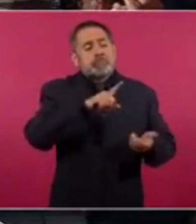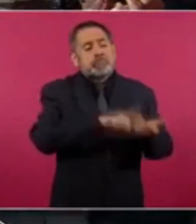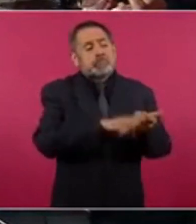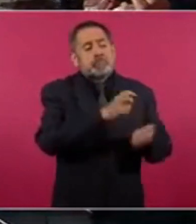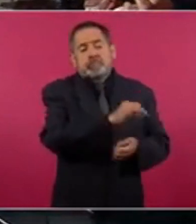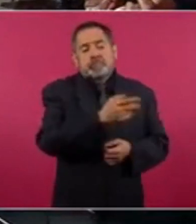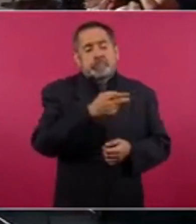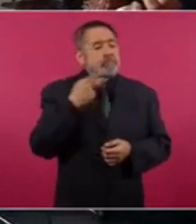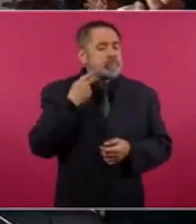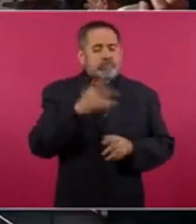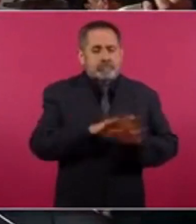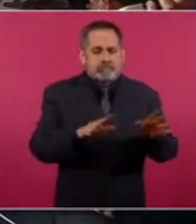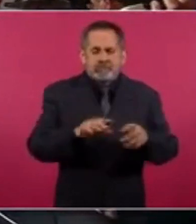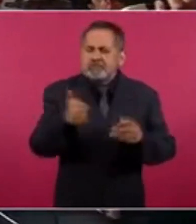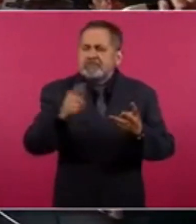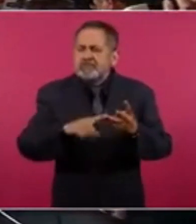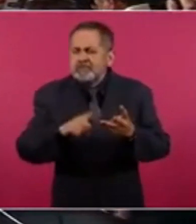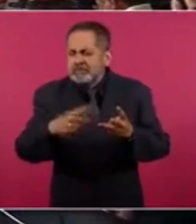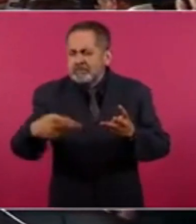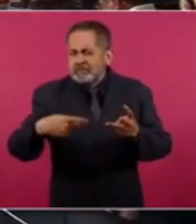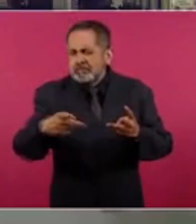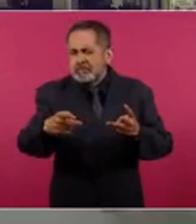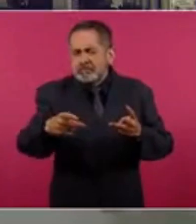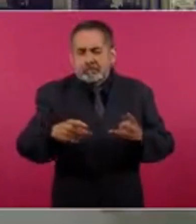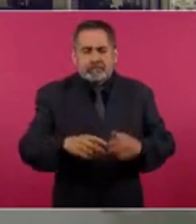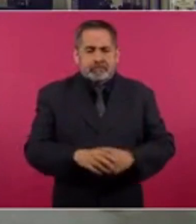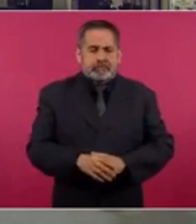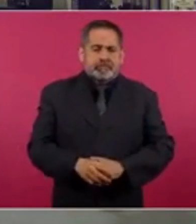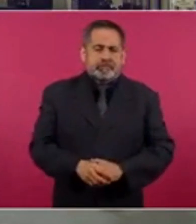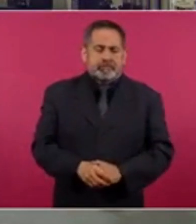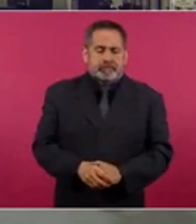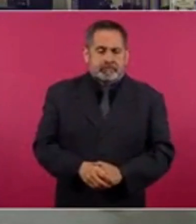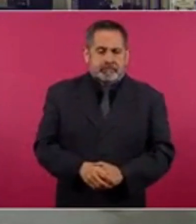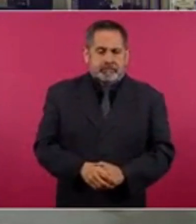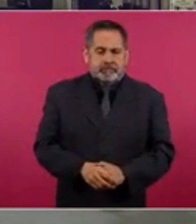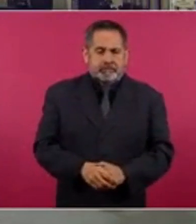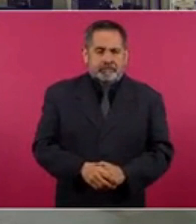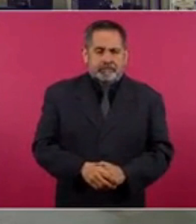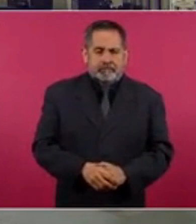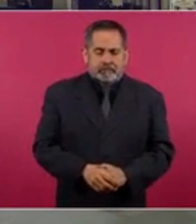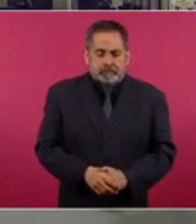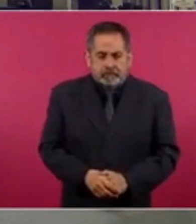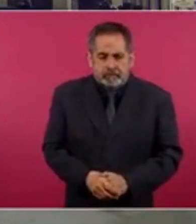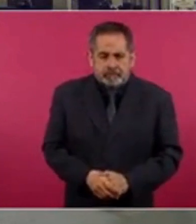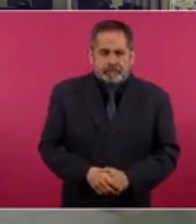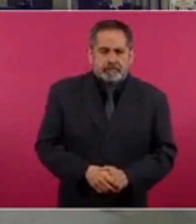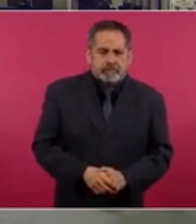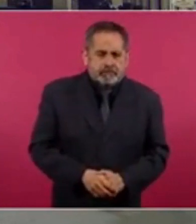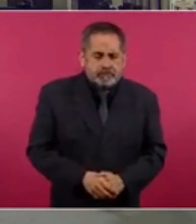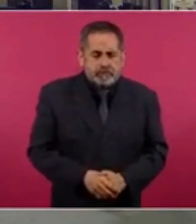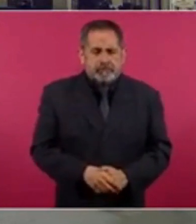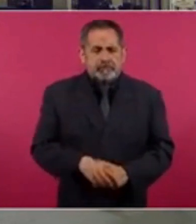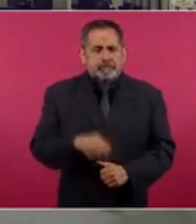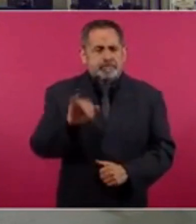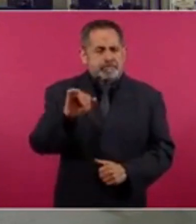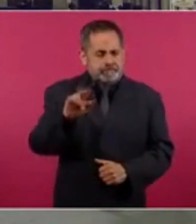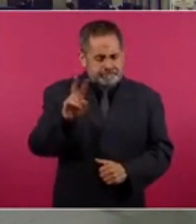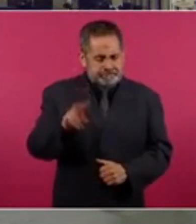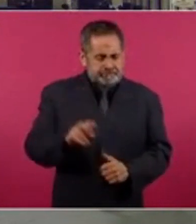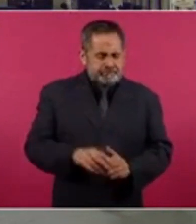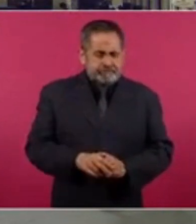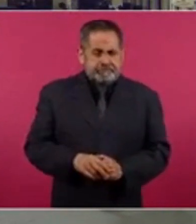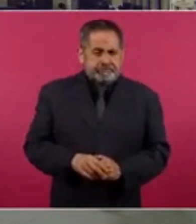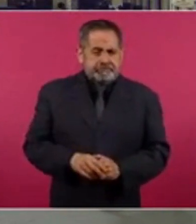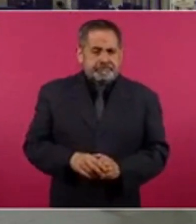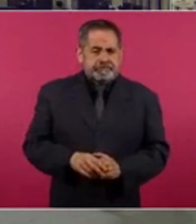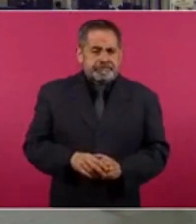Pero me preguntabas otra cosa. La ceremonia del 16 de septiembre. ¿Y acá sobra reunión entre usted y Anthony